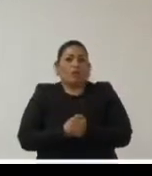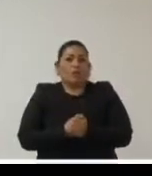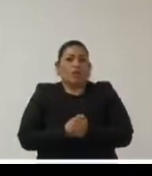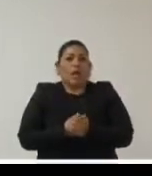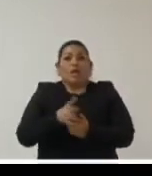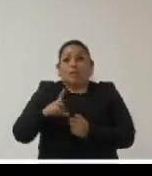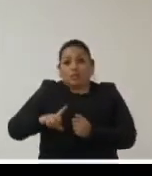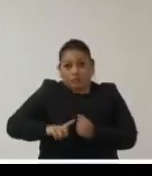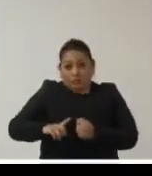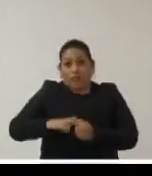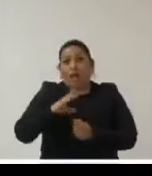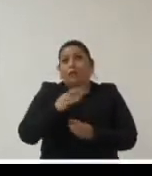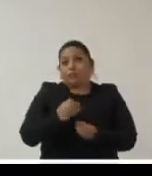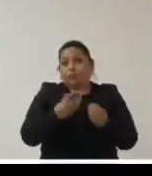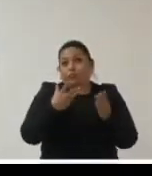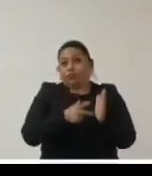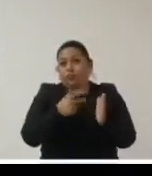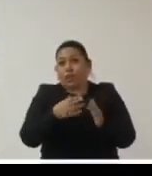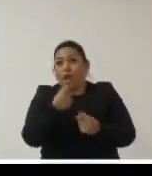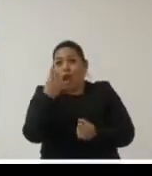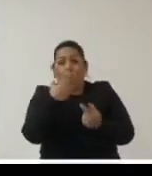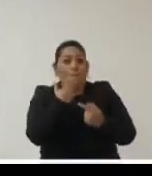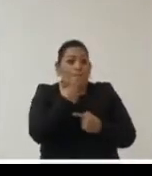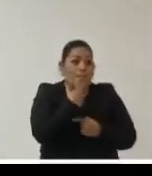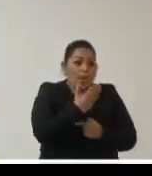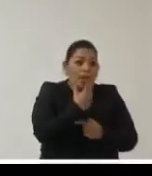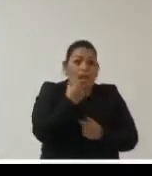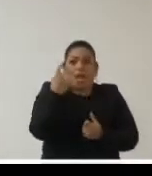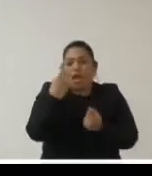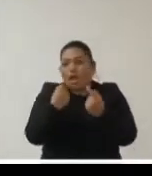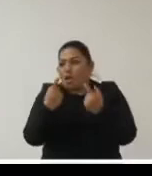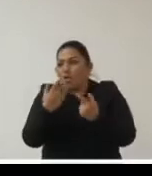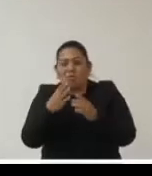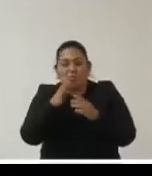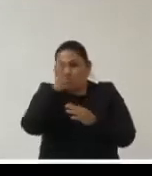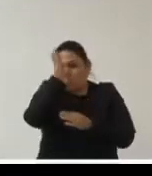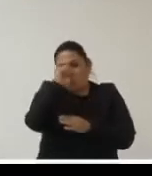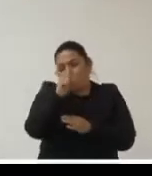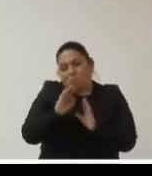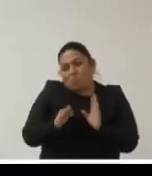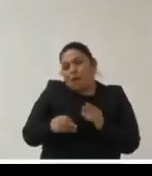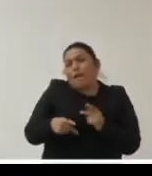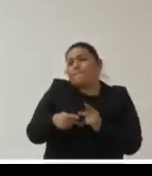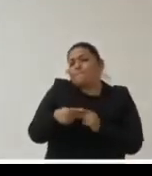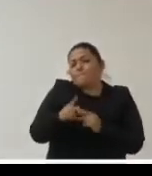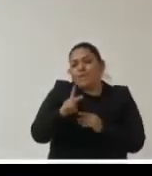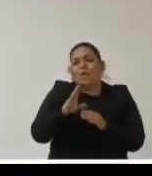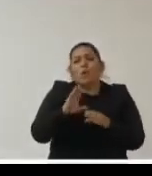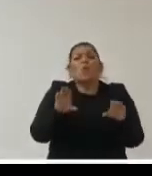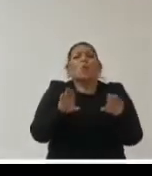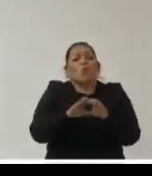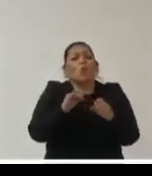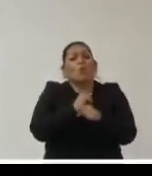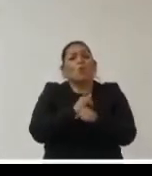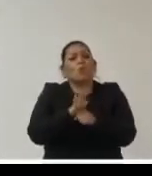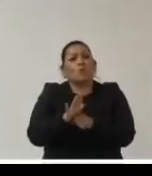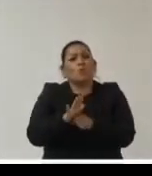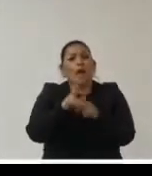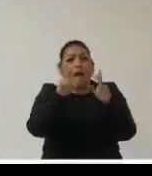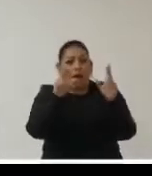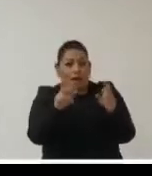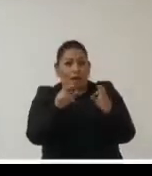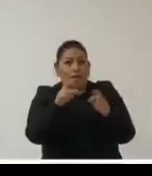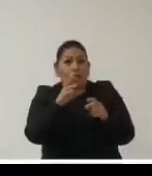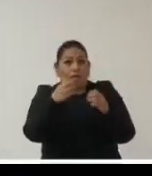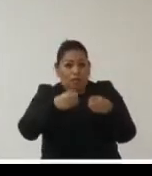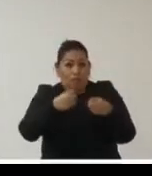hecho el gobierno muchas veces bien algunas otros no están tan de acuerdo pero cómo la información que es el tema que me lo